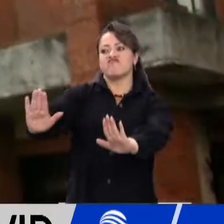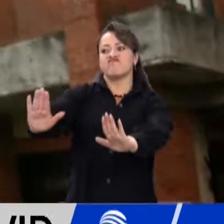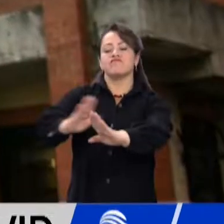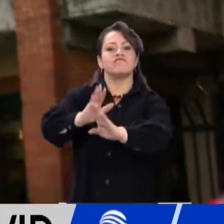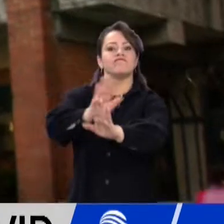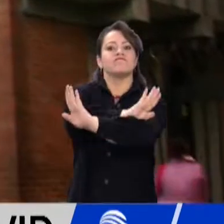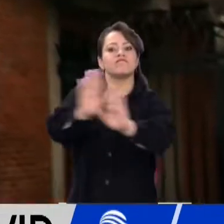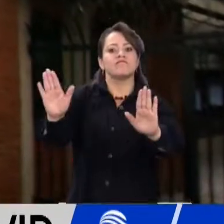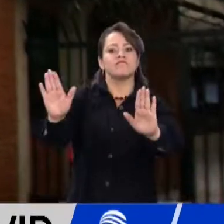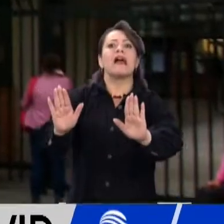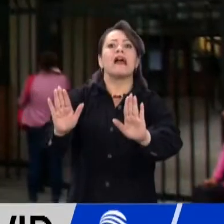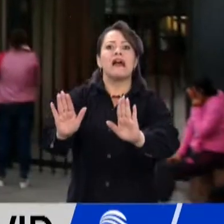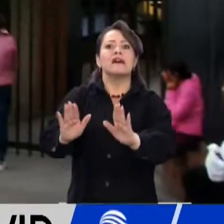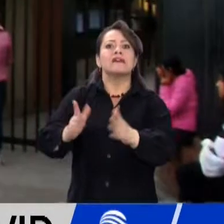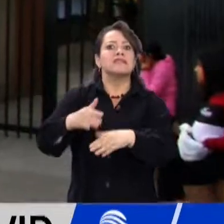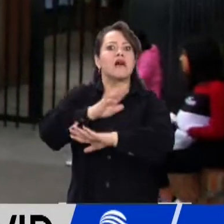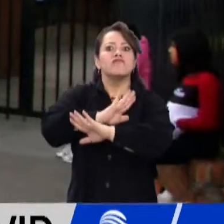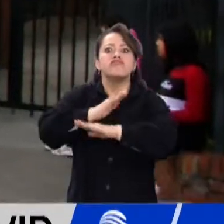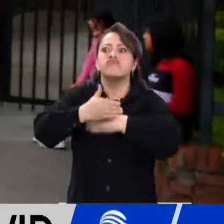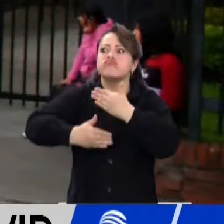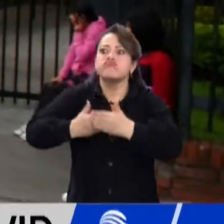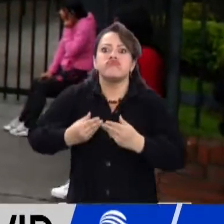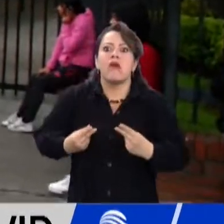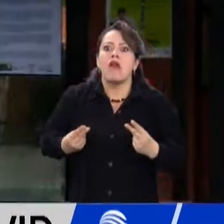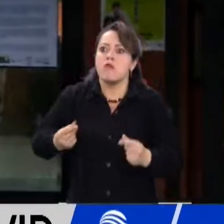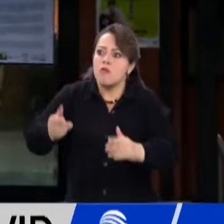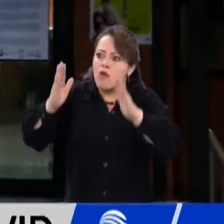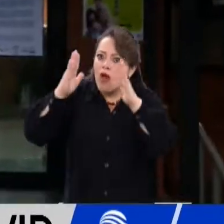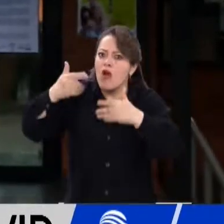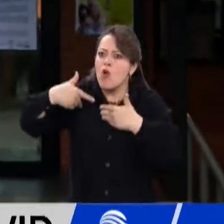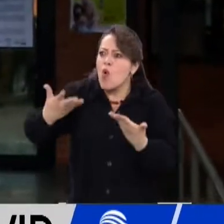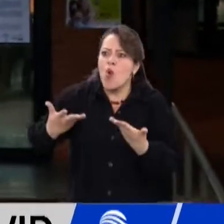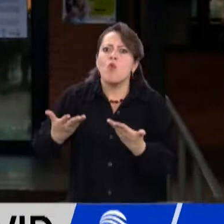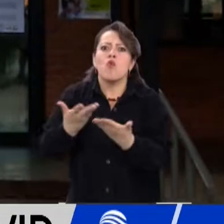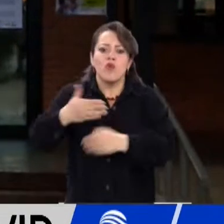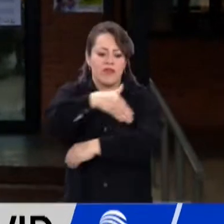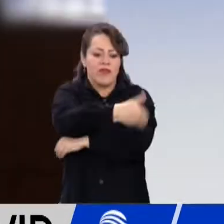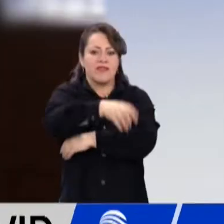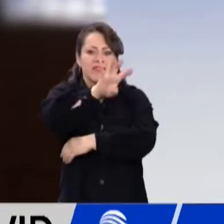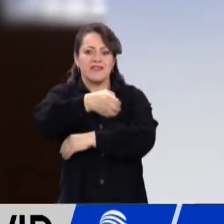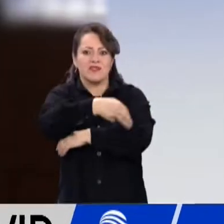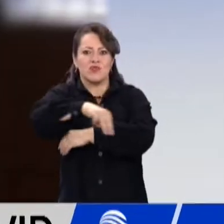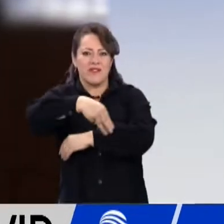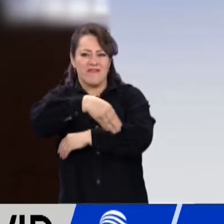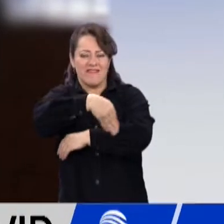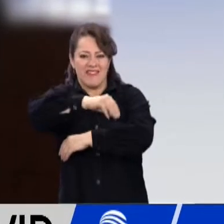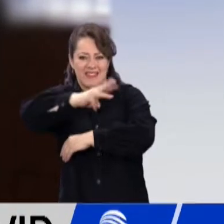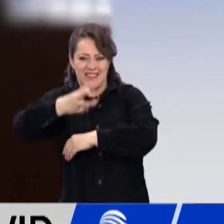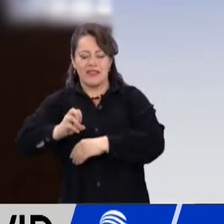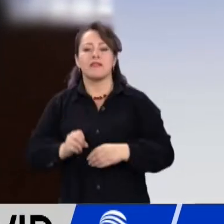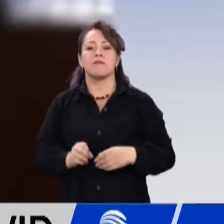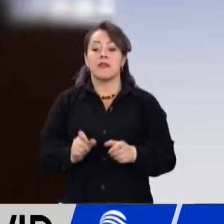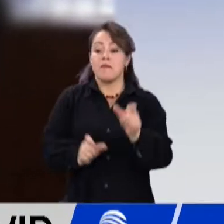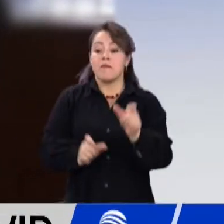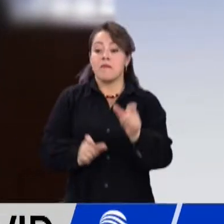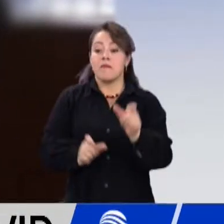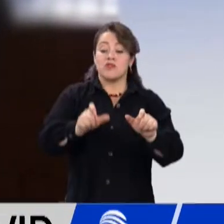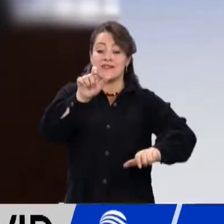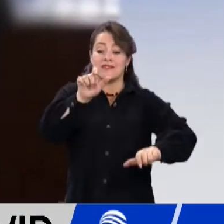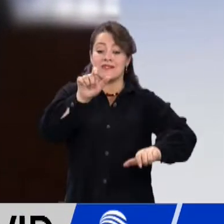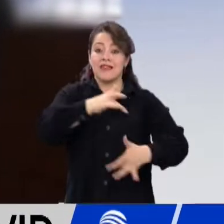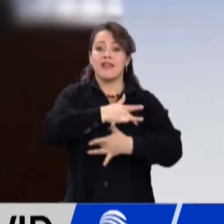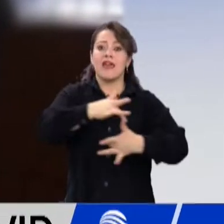suspender y utilizar una torre completa del Complejo Judicial de Paloquemao para aislarlo. Funcionarios de la Secretaría de Salud